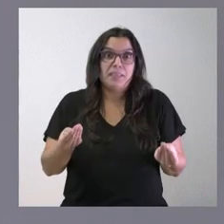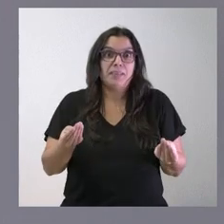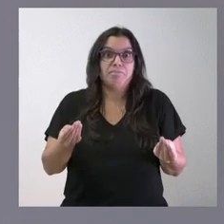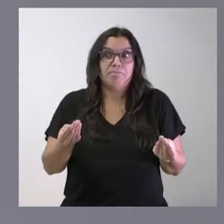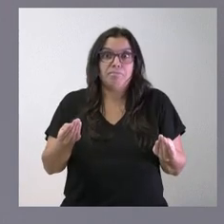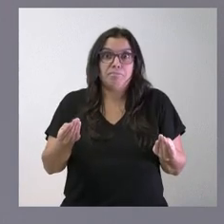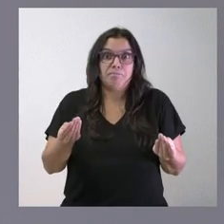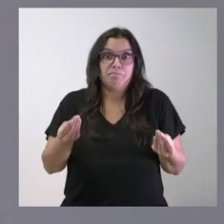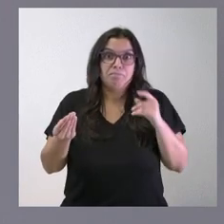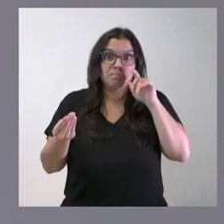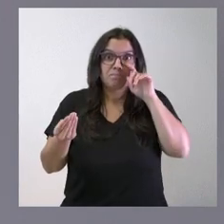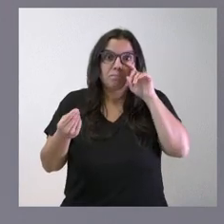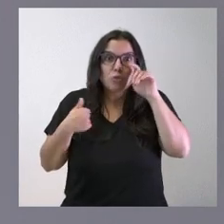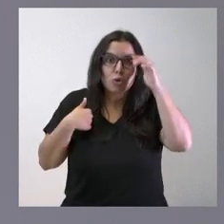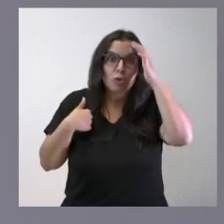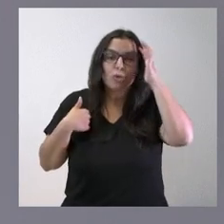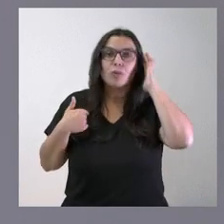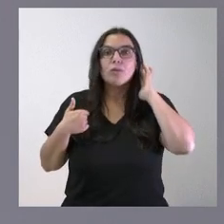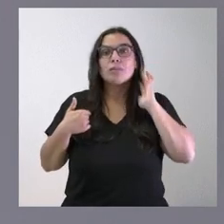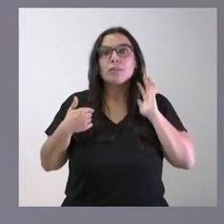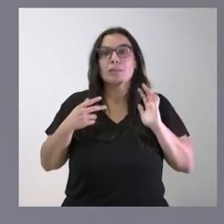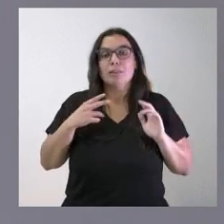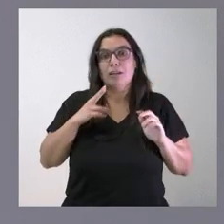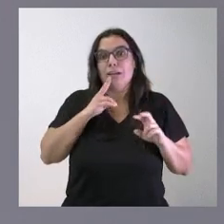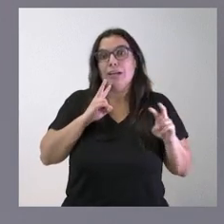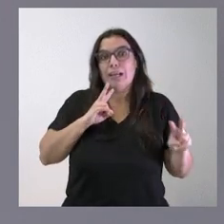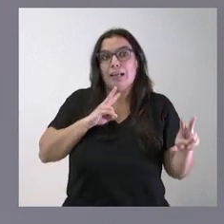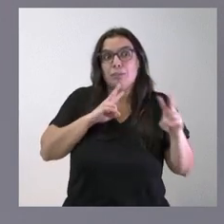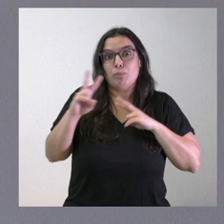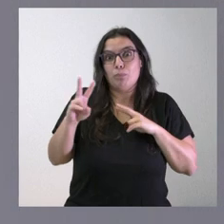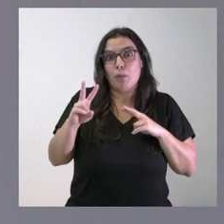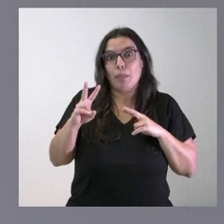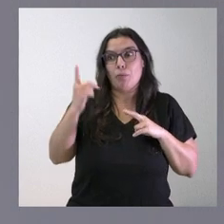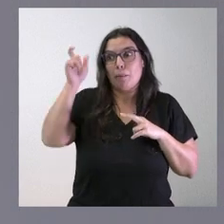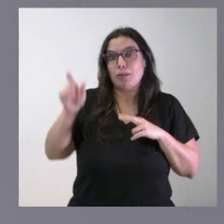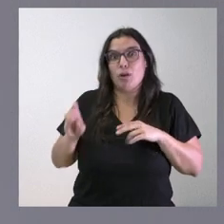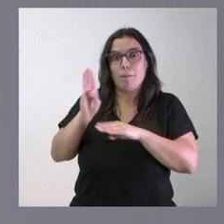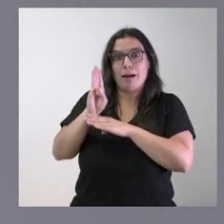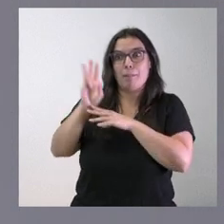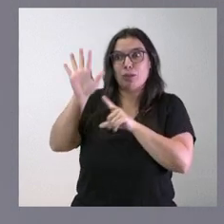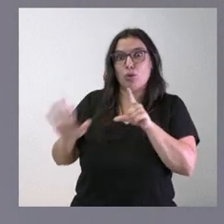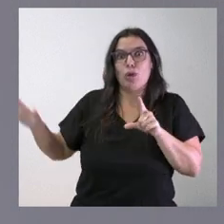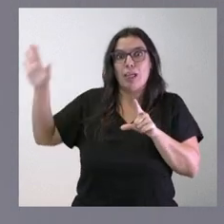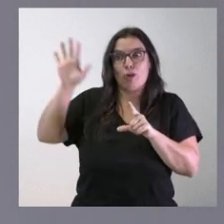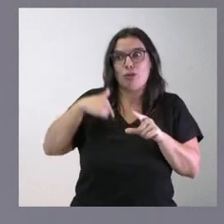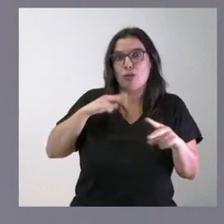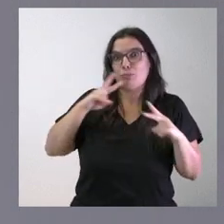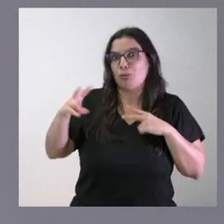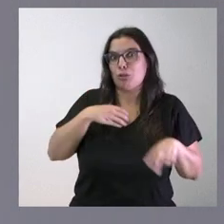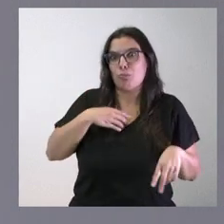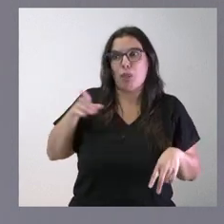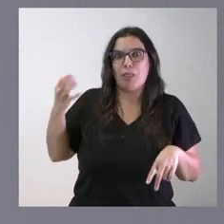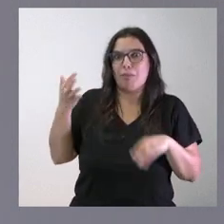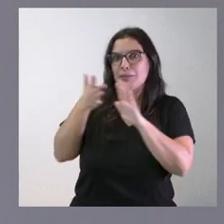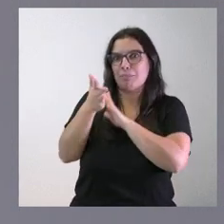no es mi misión siquiera pues ya no contestar a un parlamentario autonómico menos a parlamentario nacional que además es muy capaz de explicarse por sí mismo